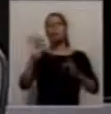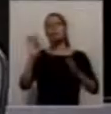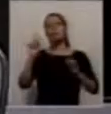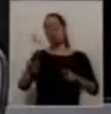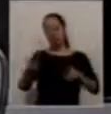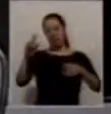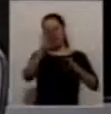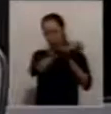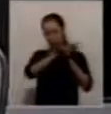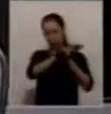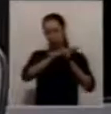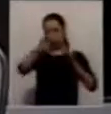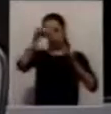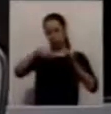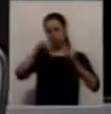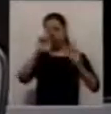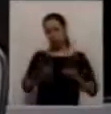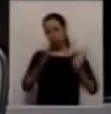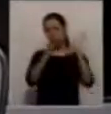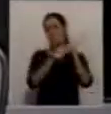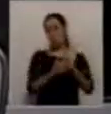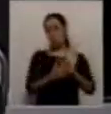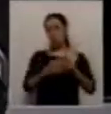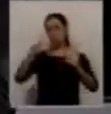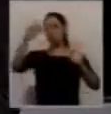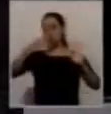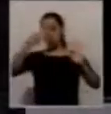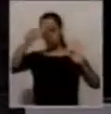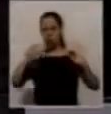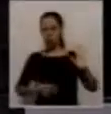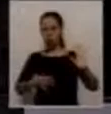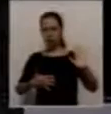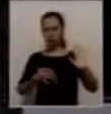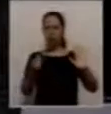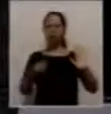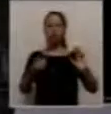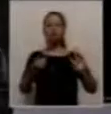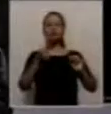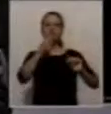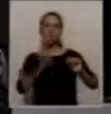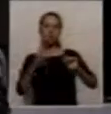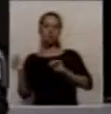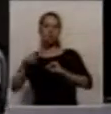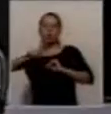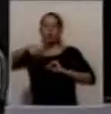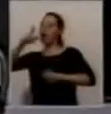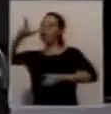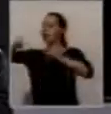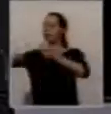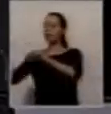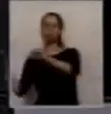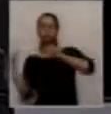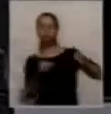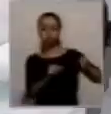sobre todo con propuestas concretas, viables, porque si no es muy fácil la crítica y estaríamos siendo desventajosos con la